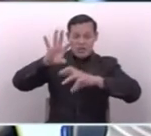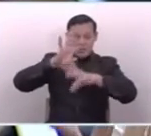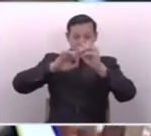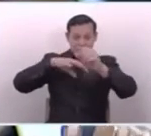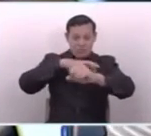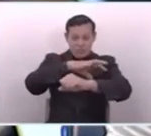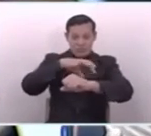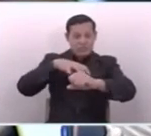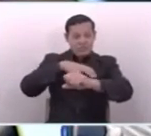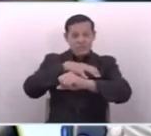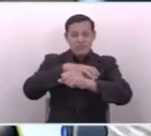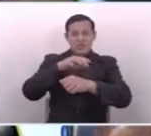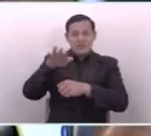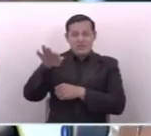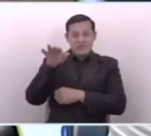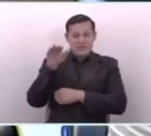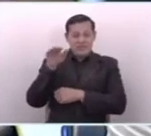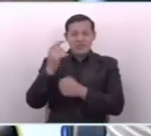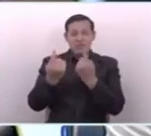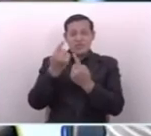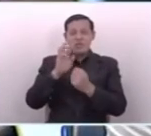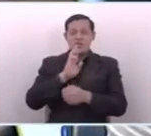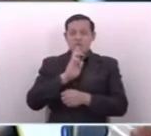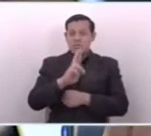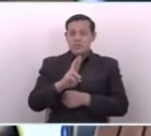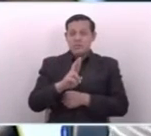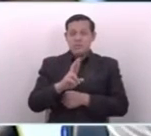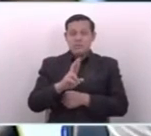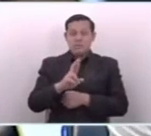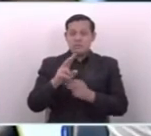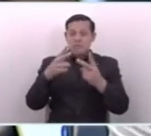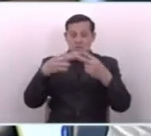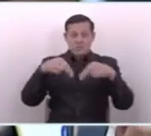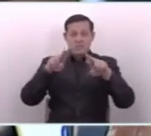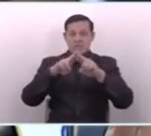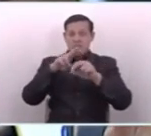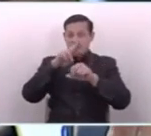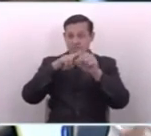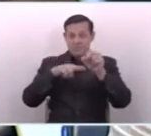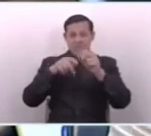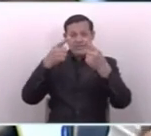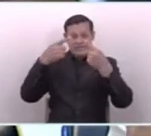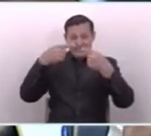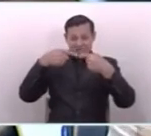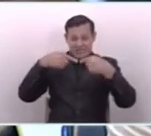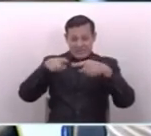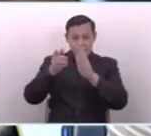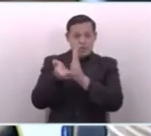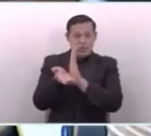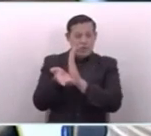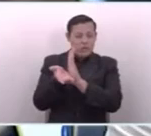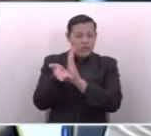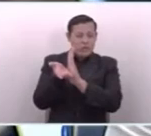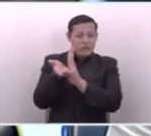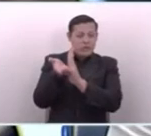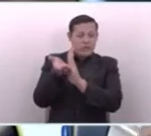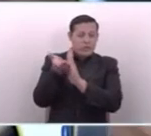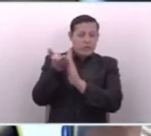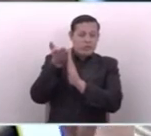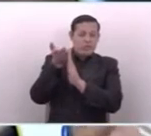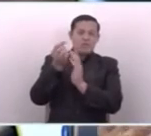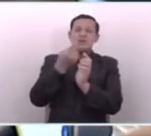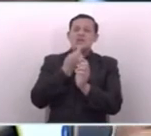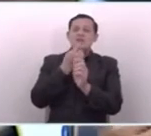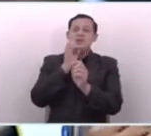Fue en marzo. ¿Qué resultados ha habido si los precios continúan elevándose? Y quien